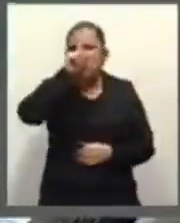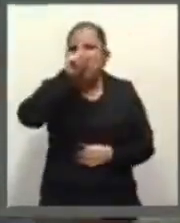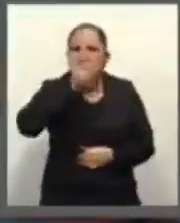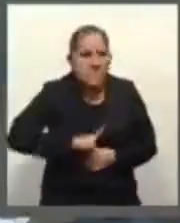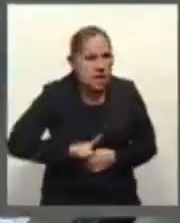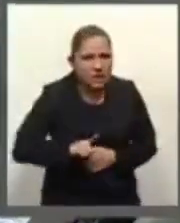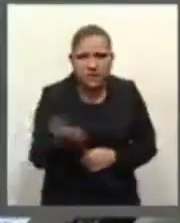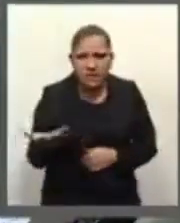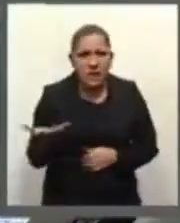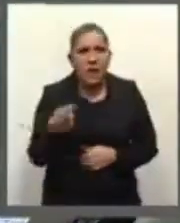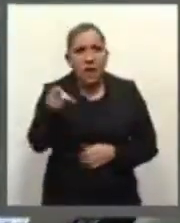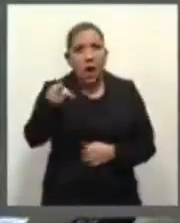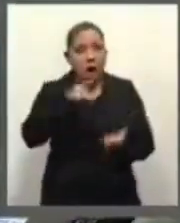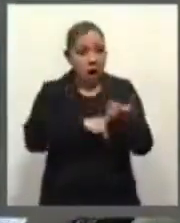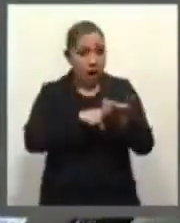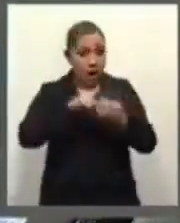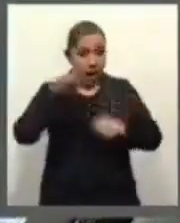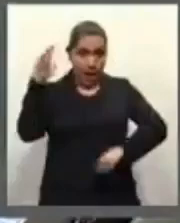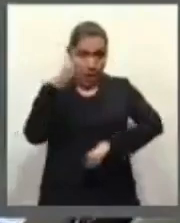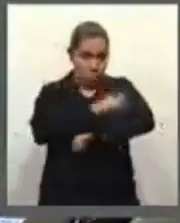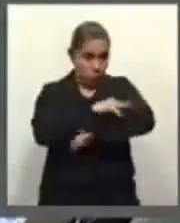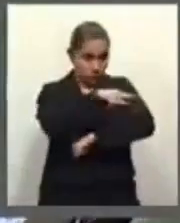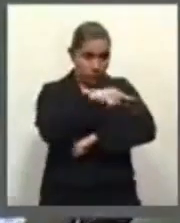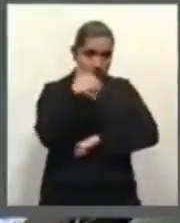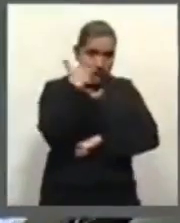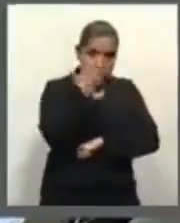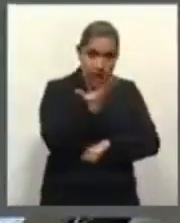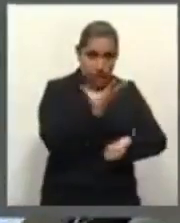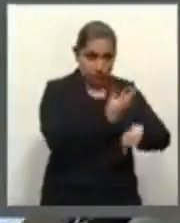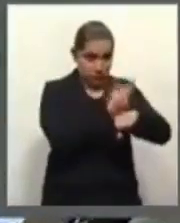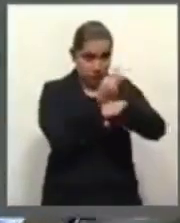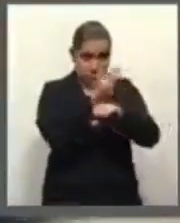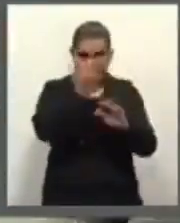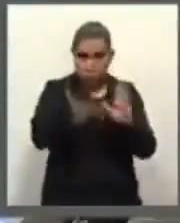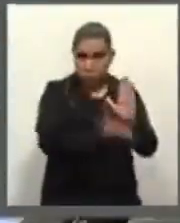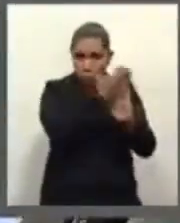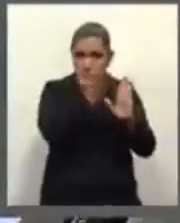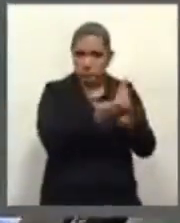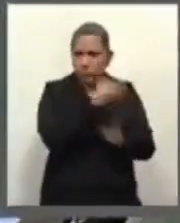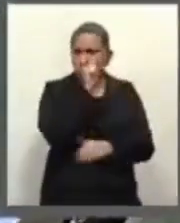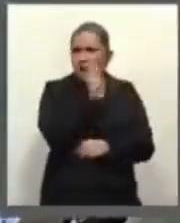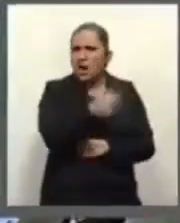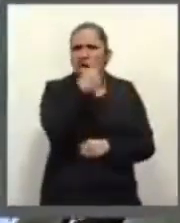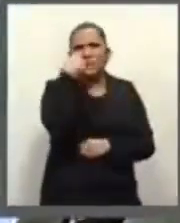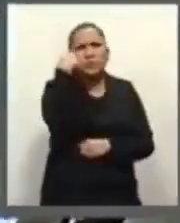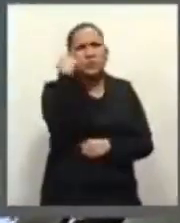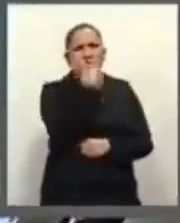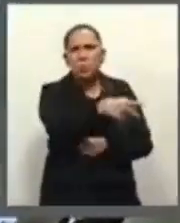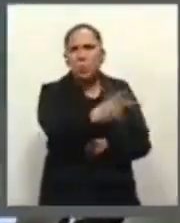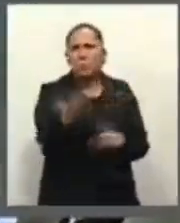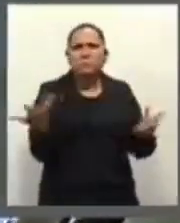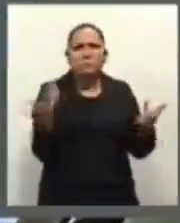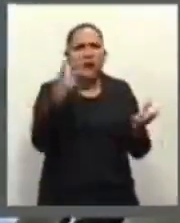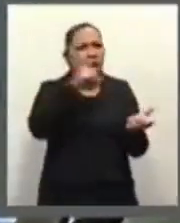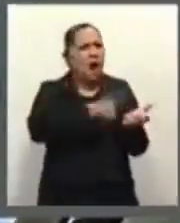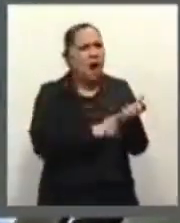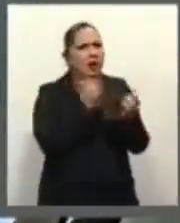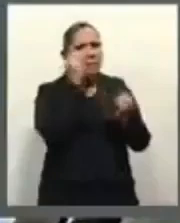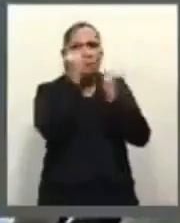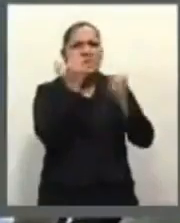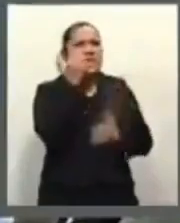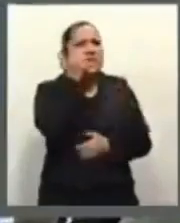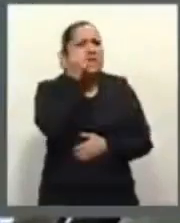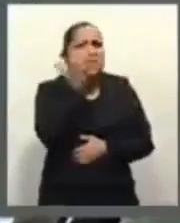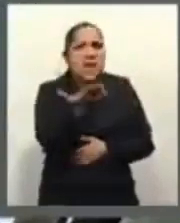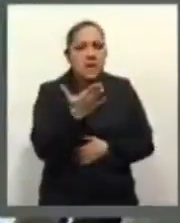aeropuerto que se empeñan en construir es una cínica pretensión de institucionalizar